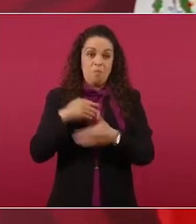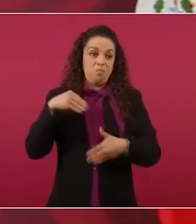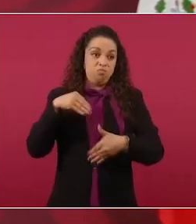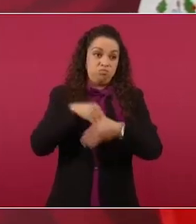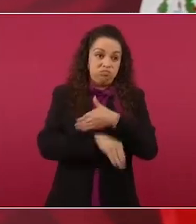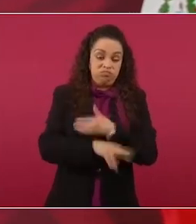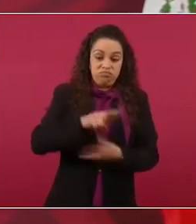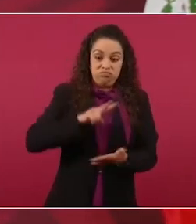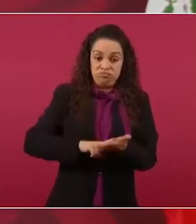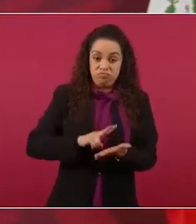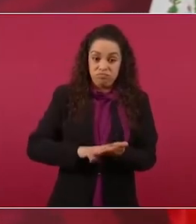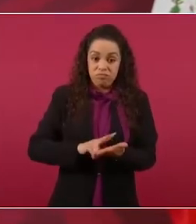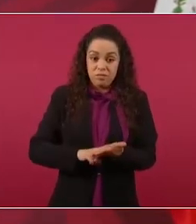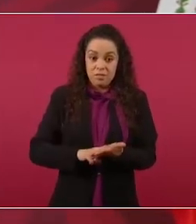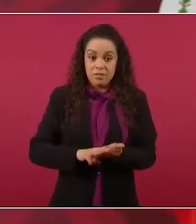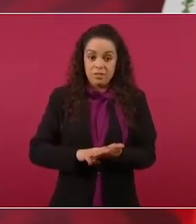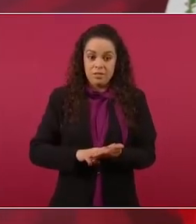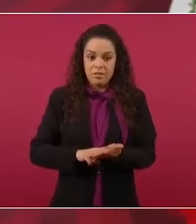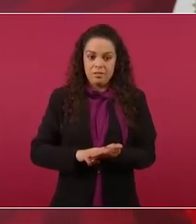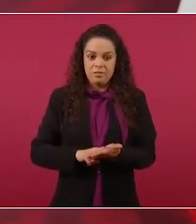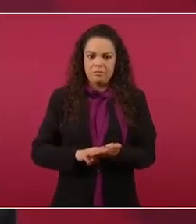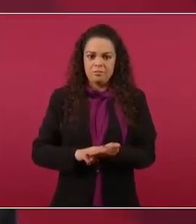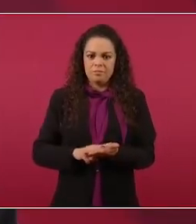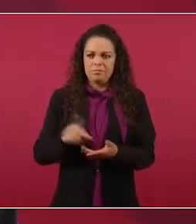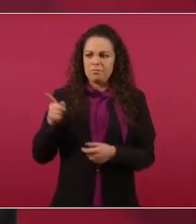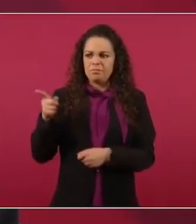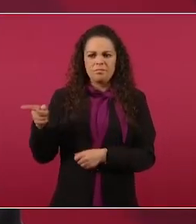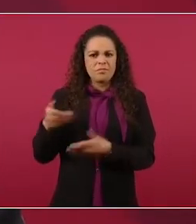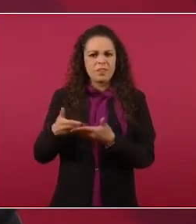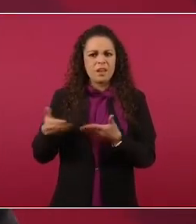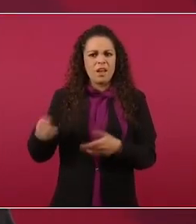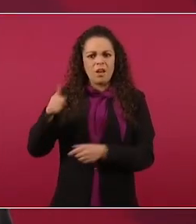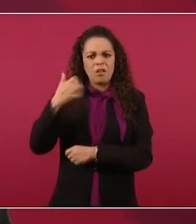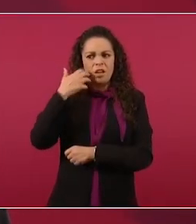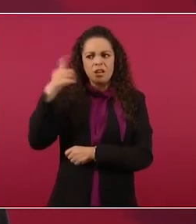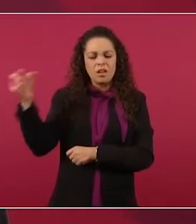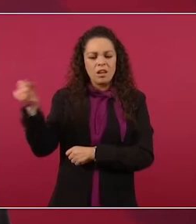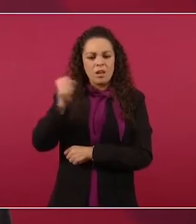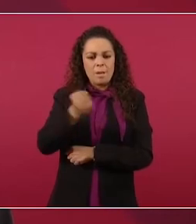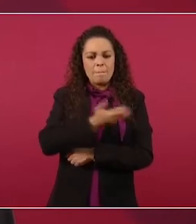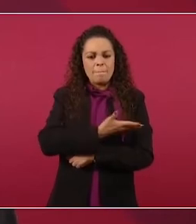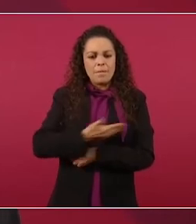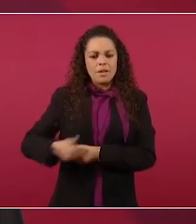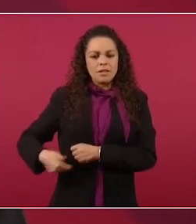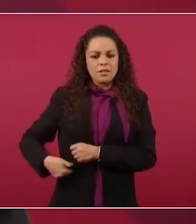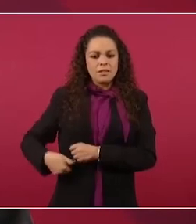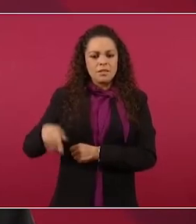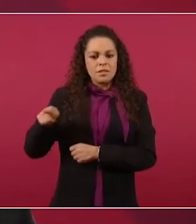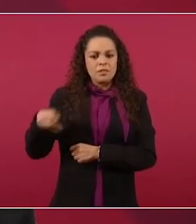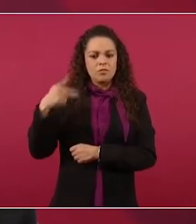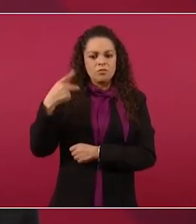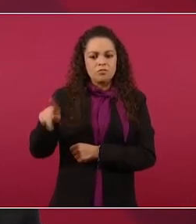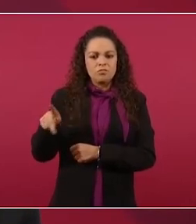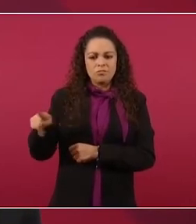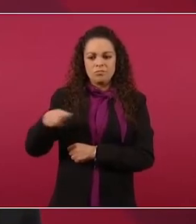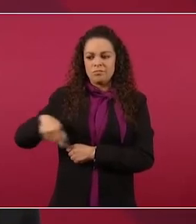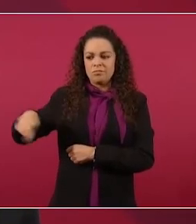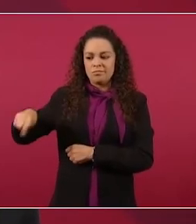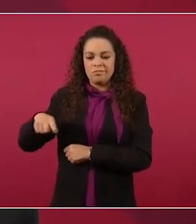Uno que es apirante ahora a la presidencia por el bloque conservador,